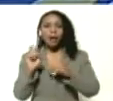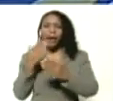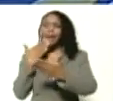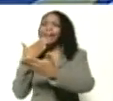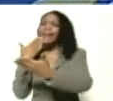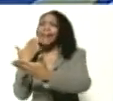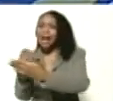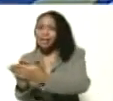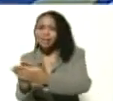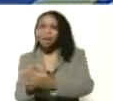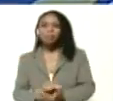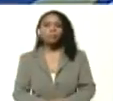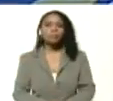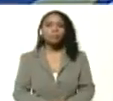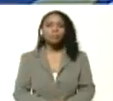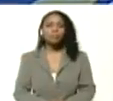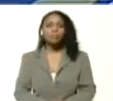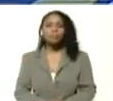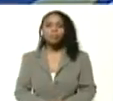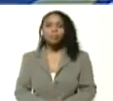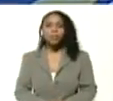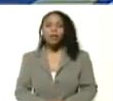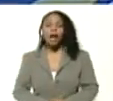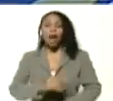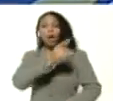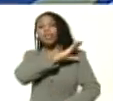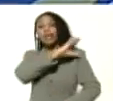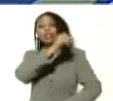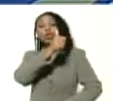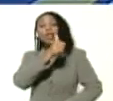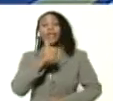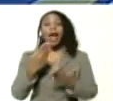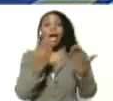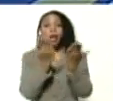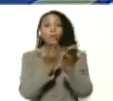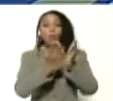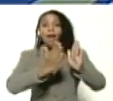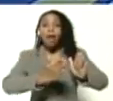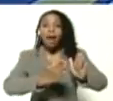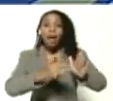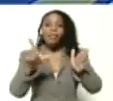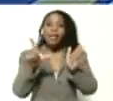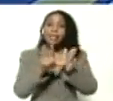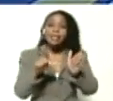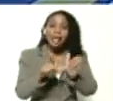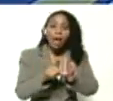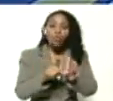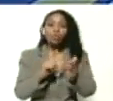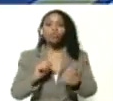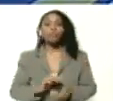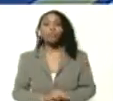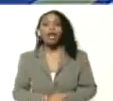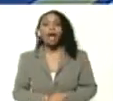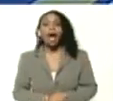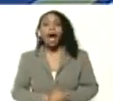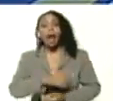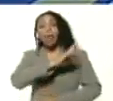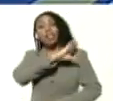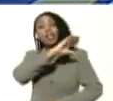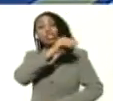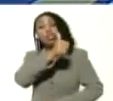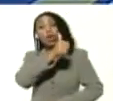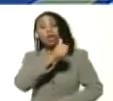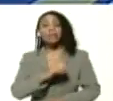Agradezco a los directores de escuelas, de liceos, a las directoras,